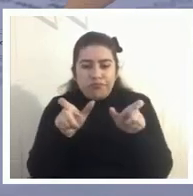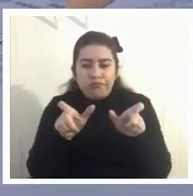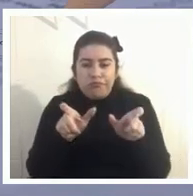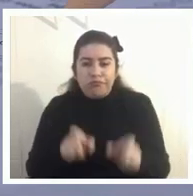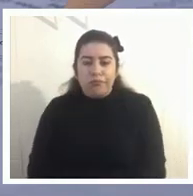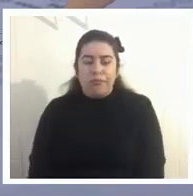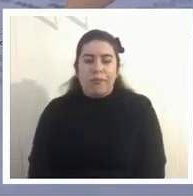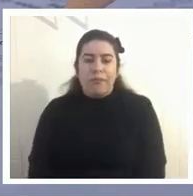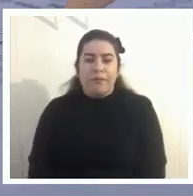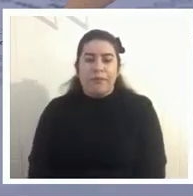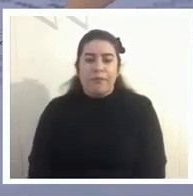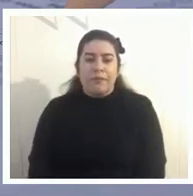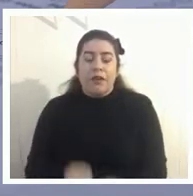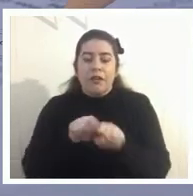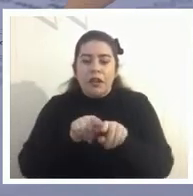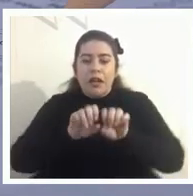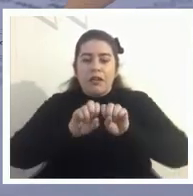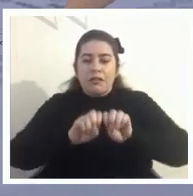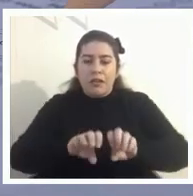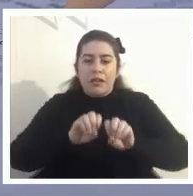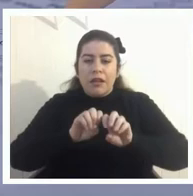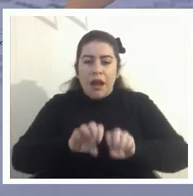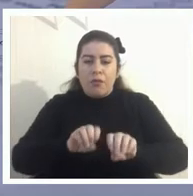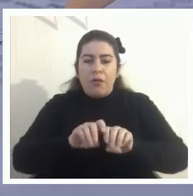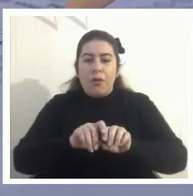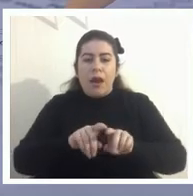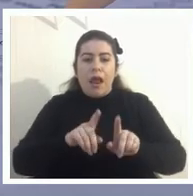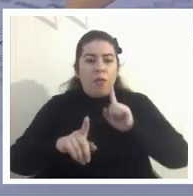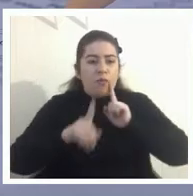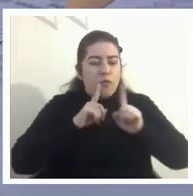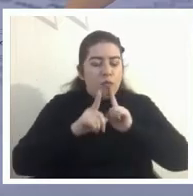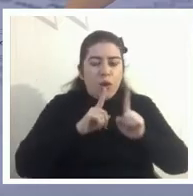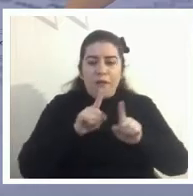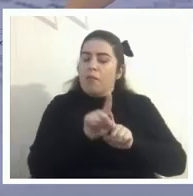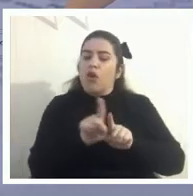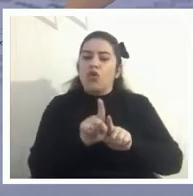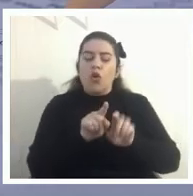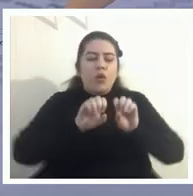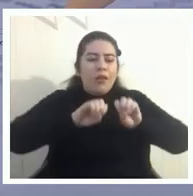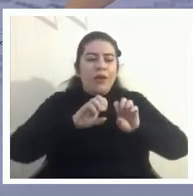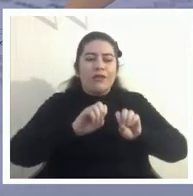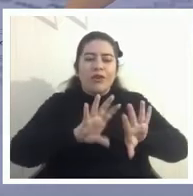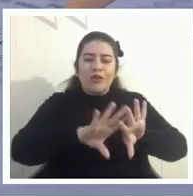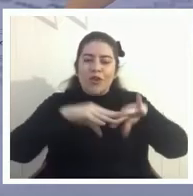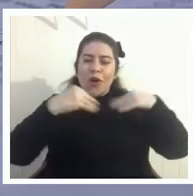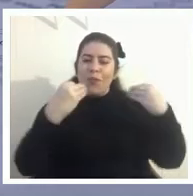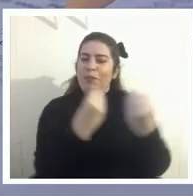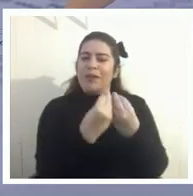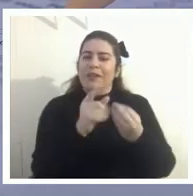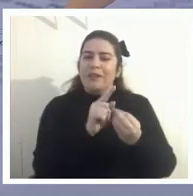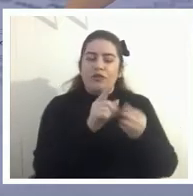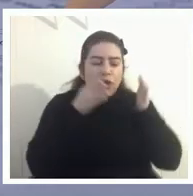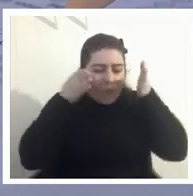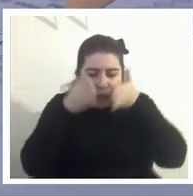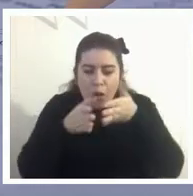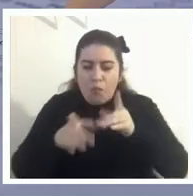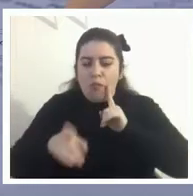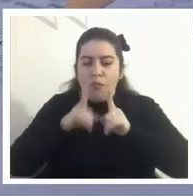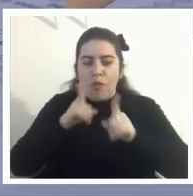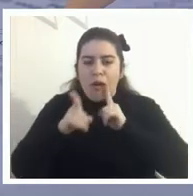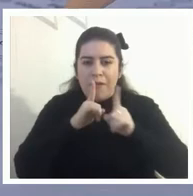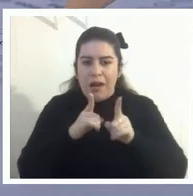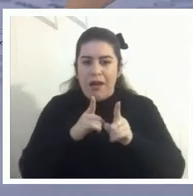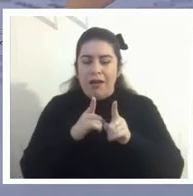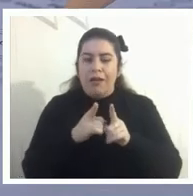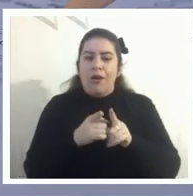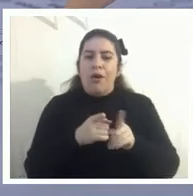donde enseñamos cierto para lo que es la prueba y no una educación amplia cierto usamos la profundización cierto